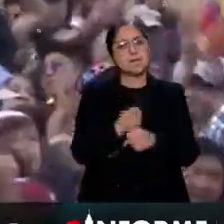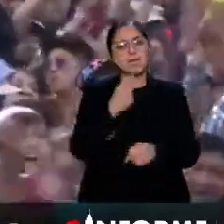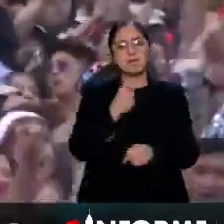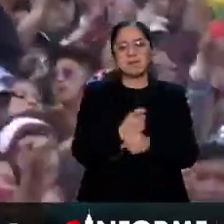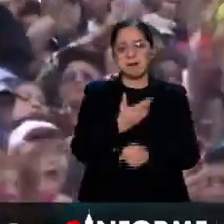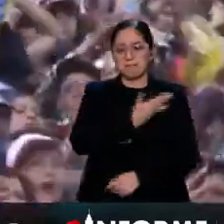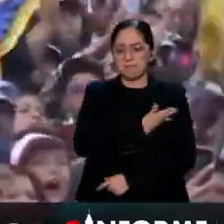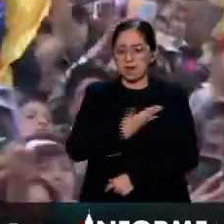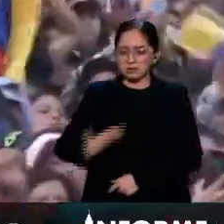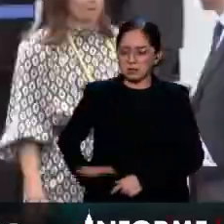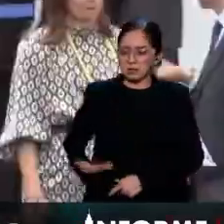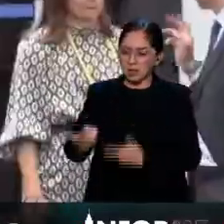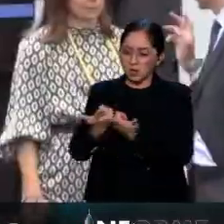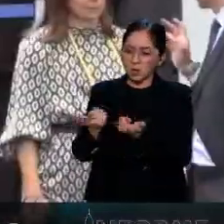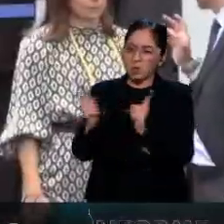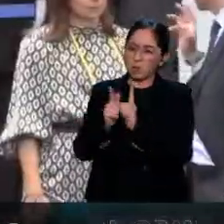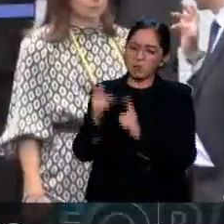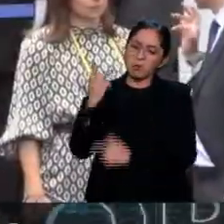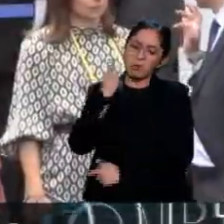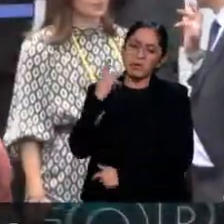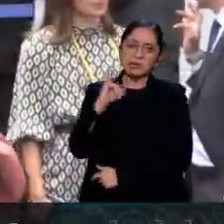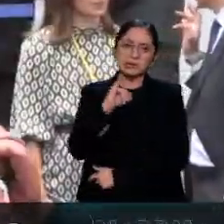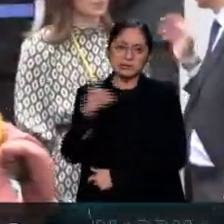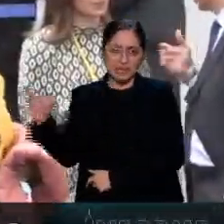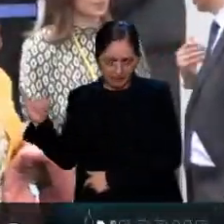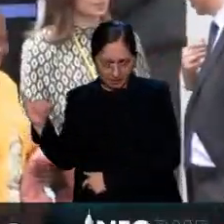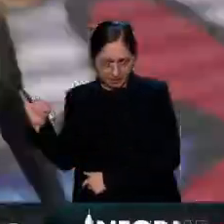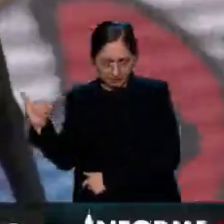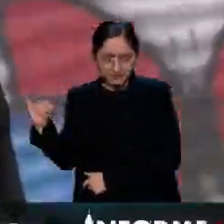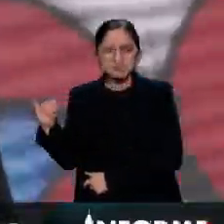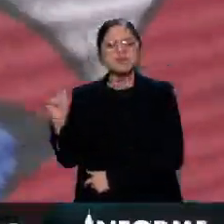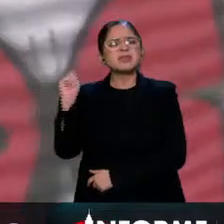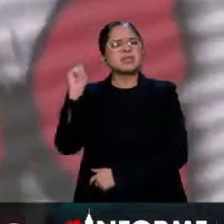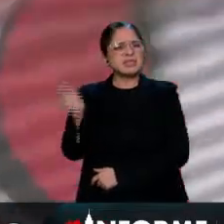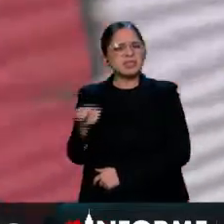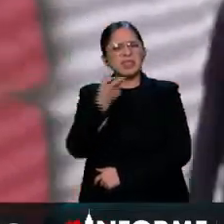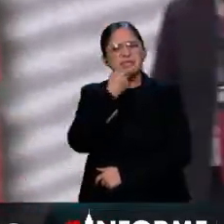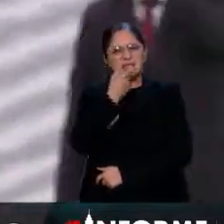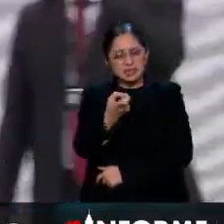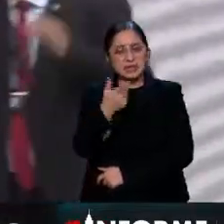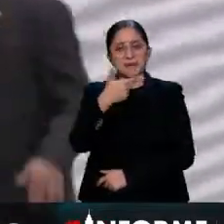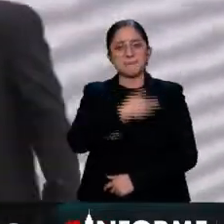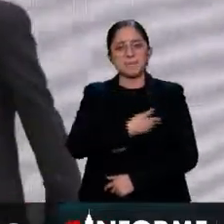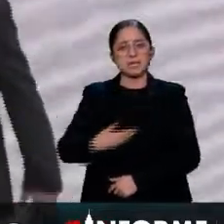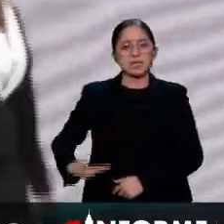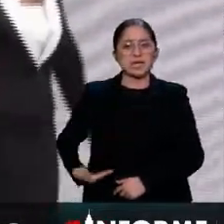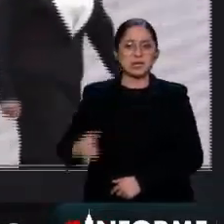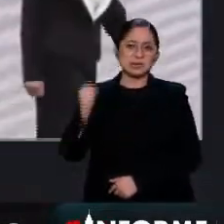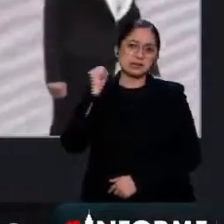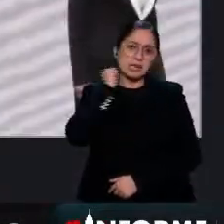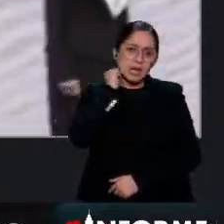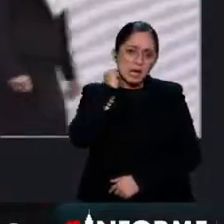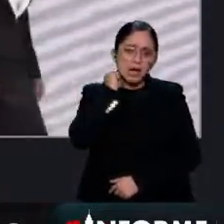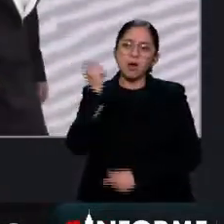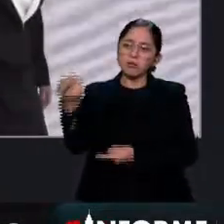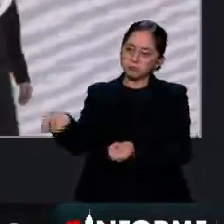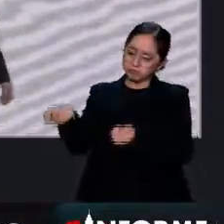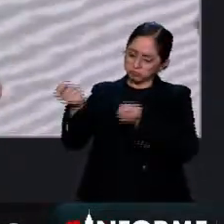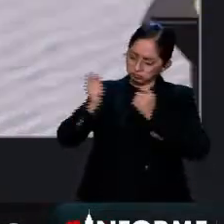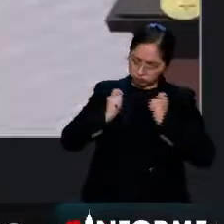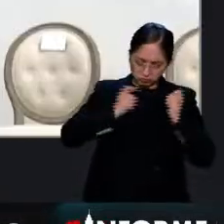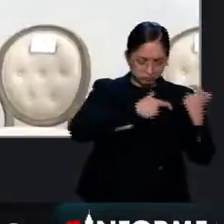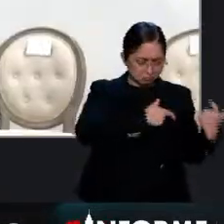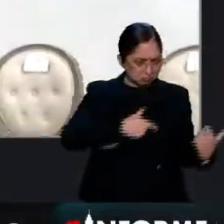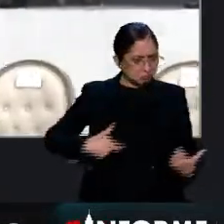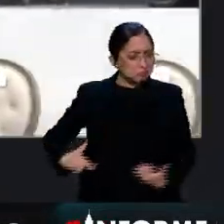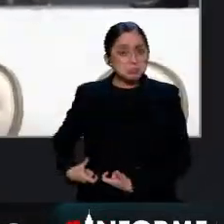Petro, pues iniciaron desde el primer momento. La traición marca que el presidente del Senado le coloque la banda presidencial. Sin embargo,